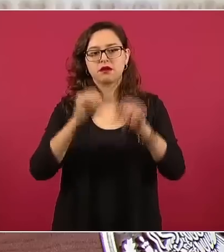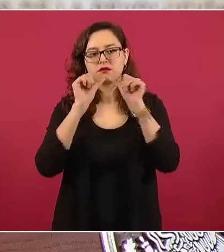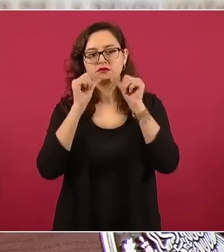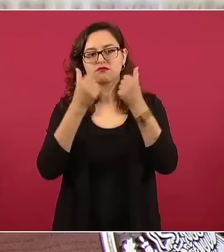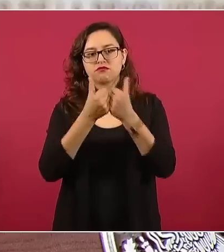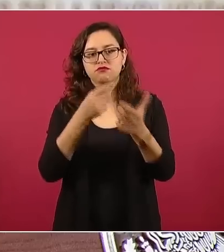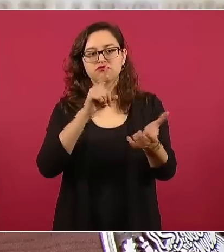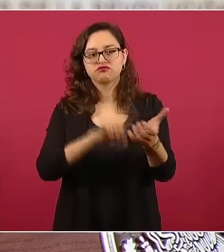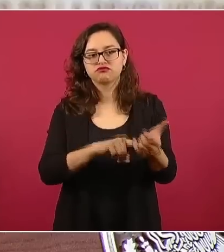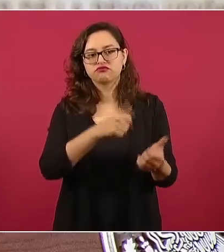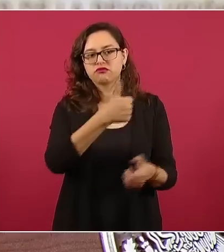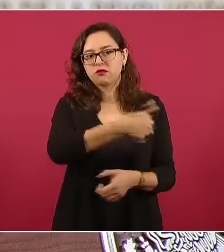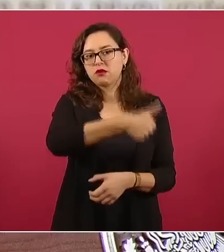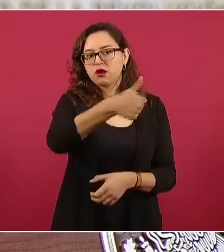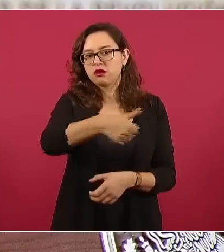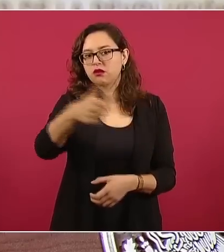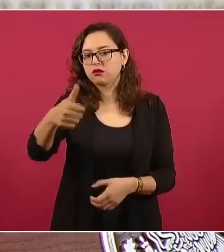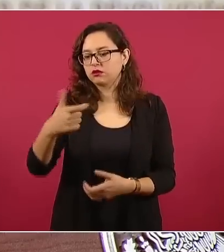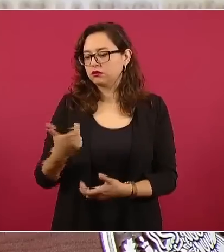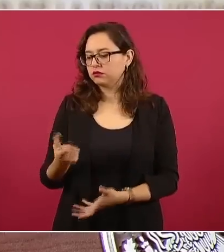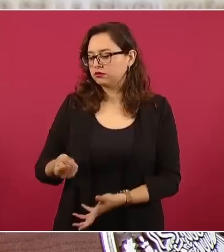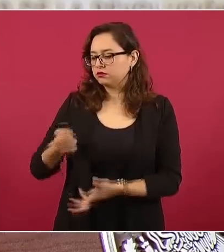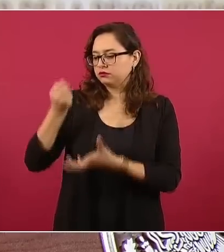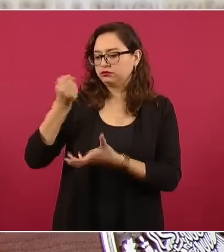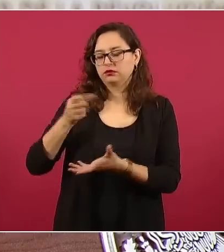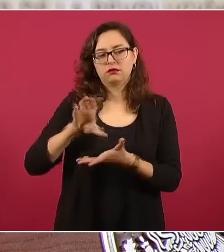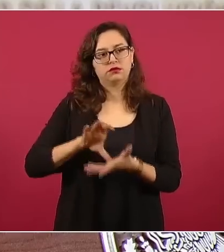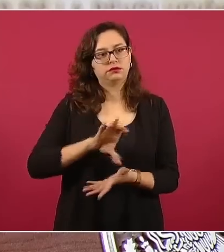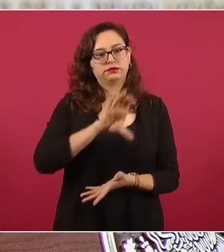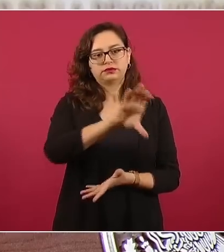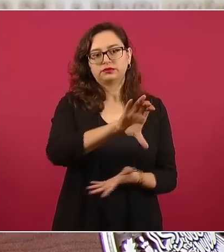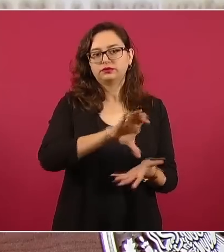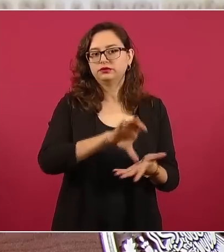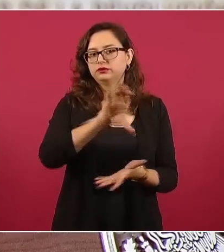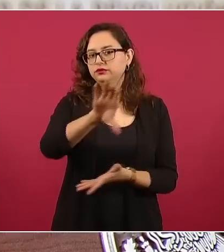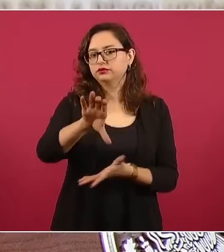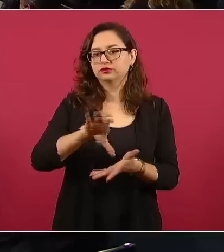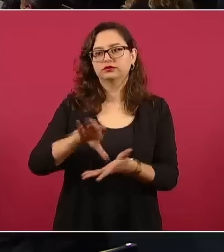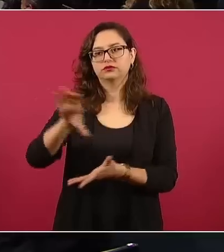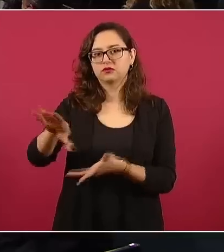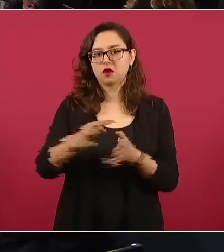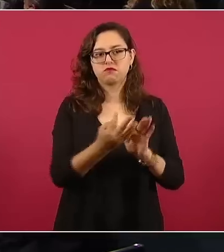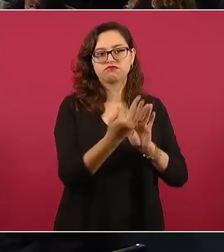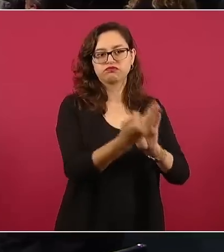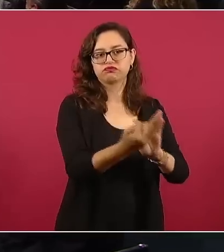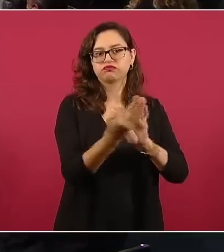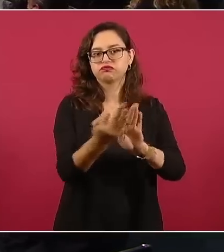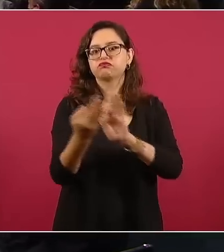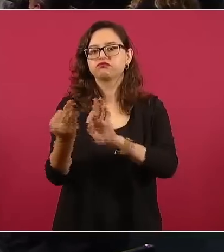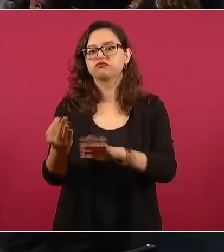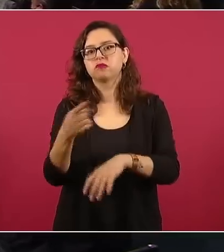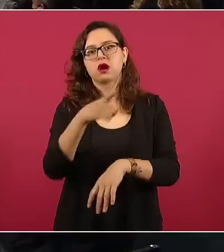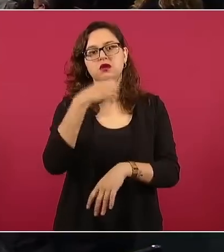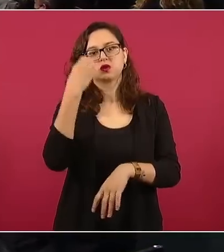se hagan cargo del mantenimiento de los planteles educativos.